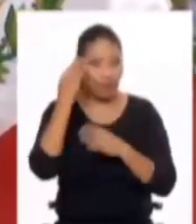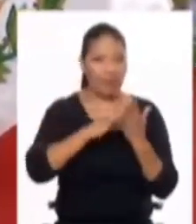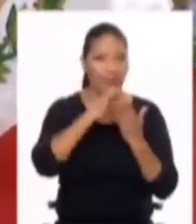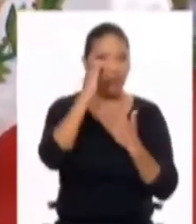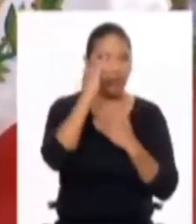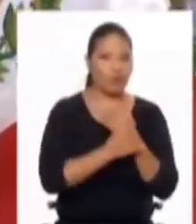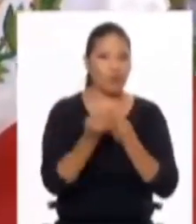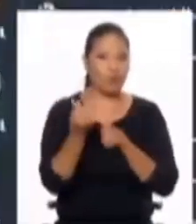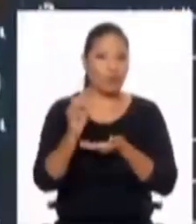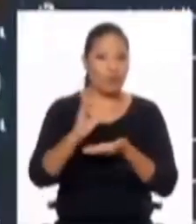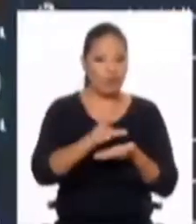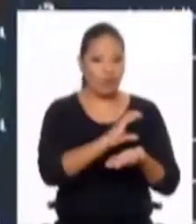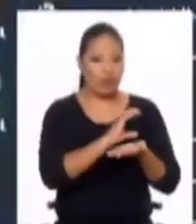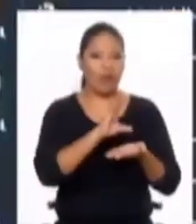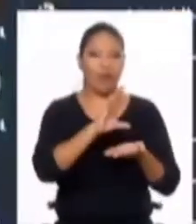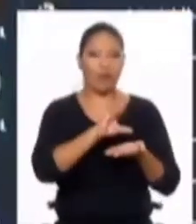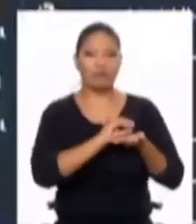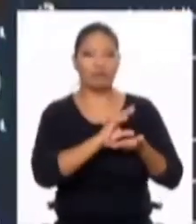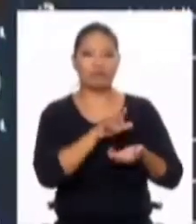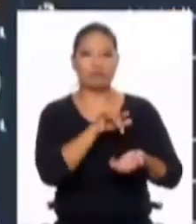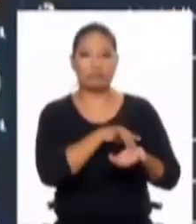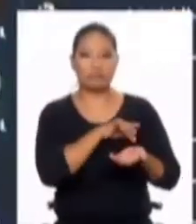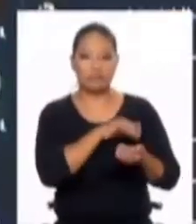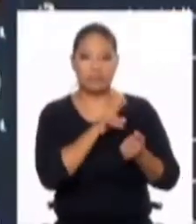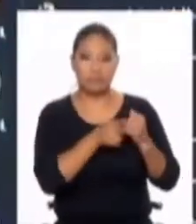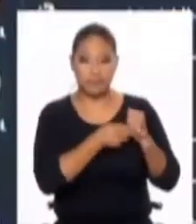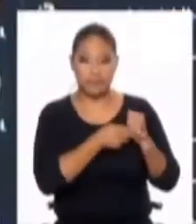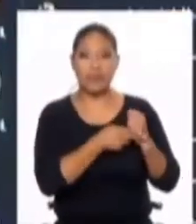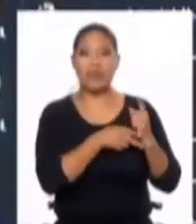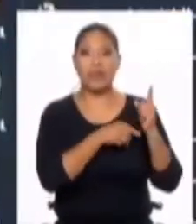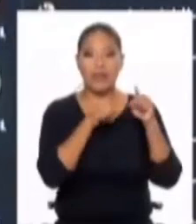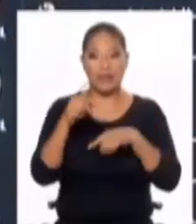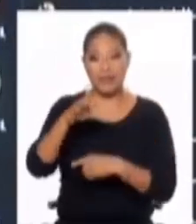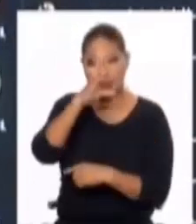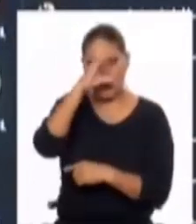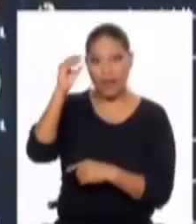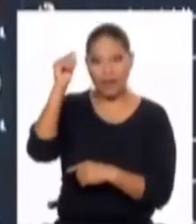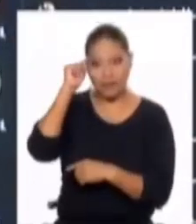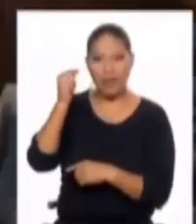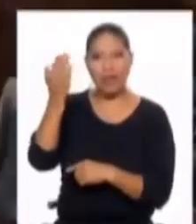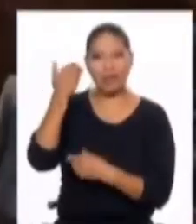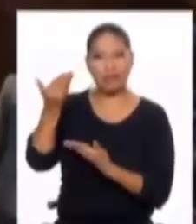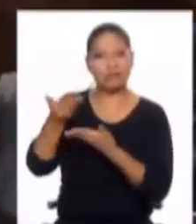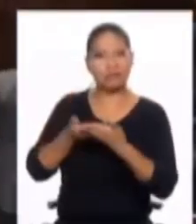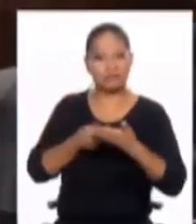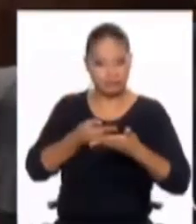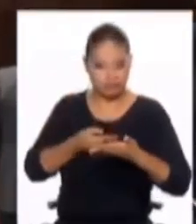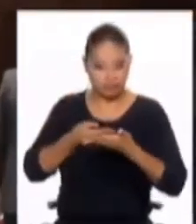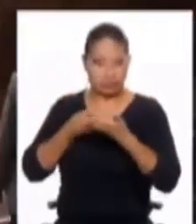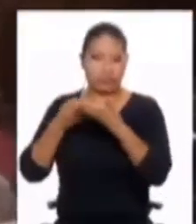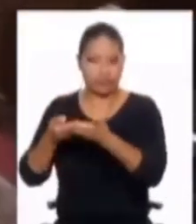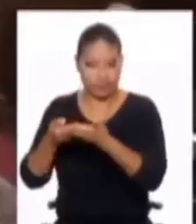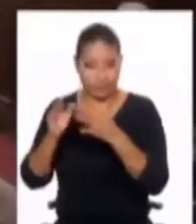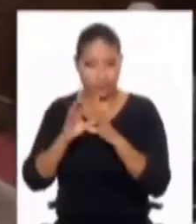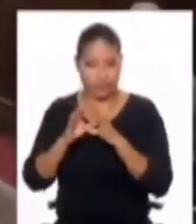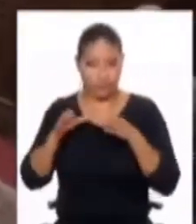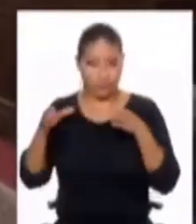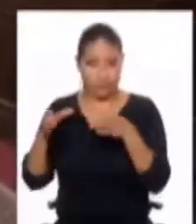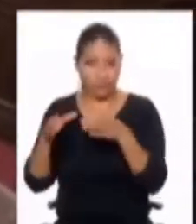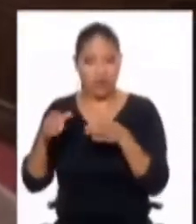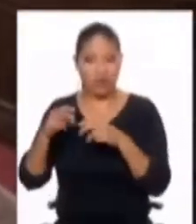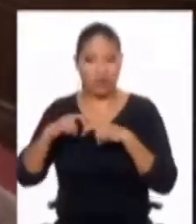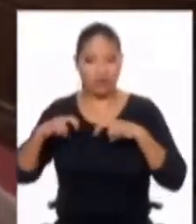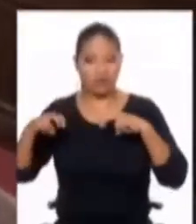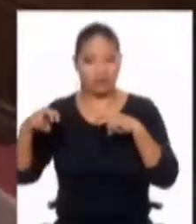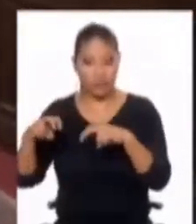durante su gestión según Castillo y su defensa la citación que recibió era para concurrir a la sede parlamentaria pero el presidente